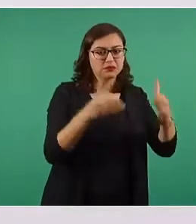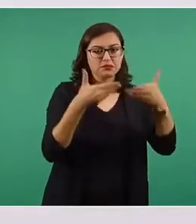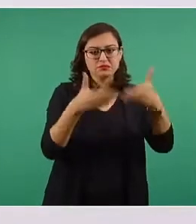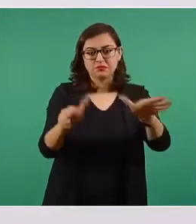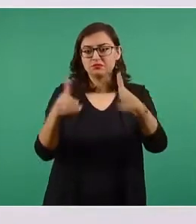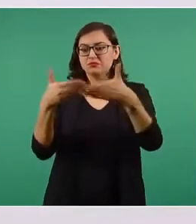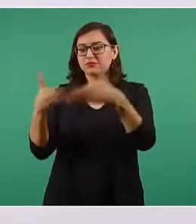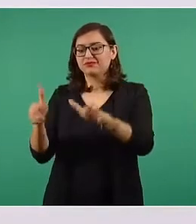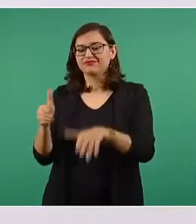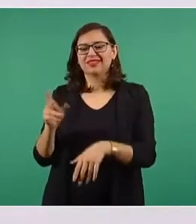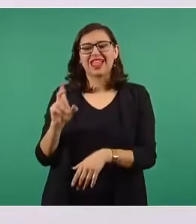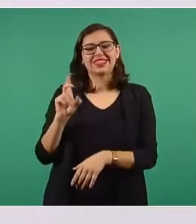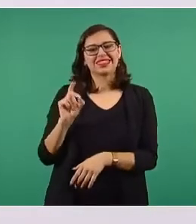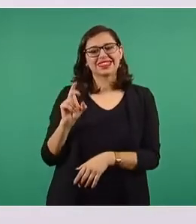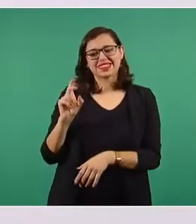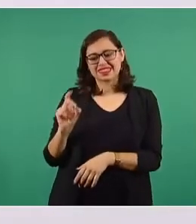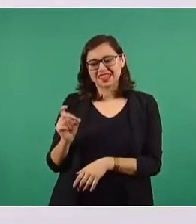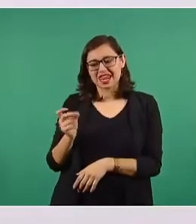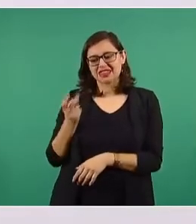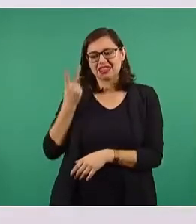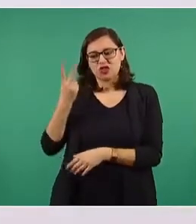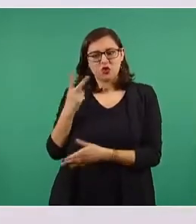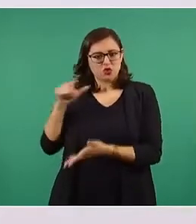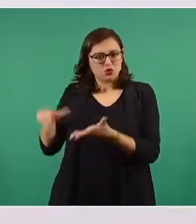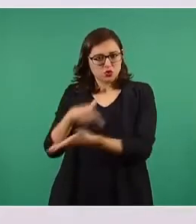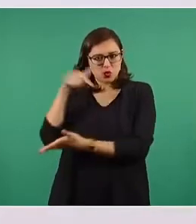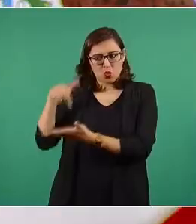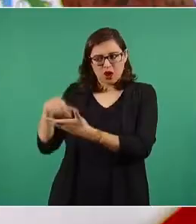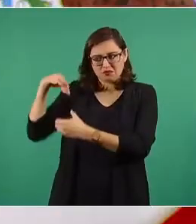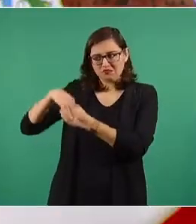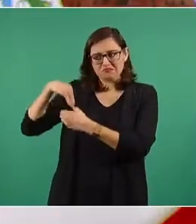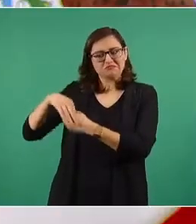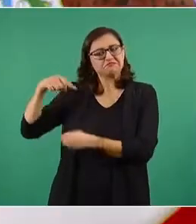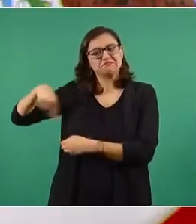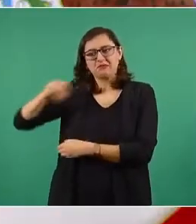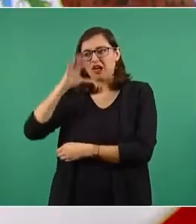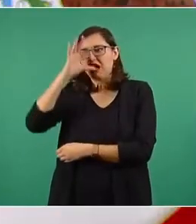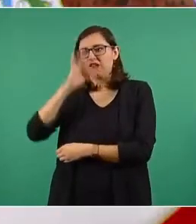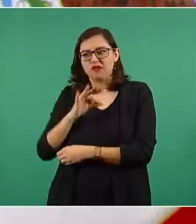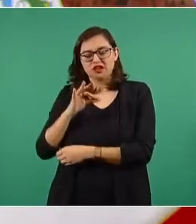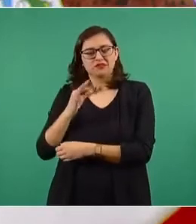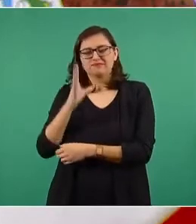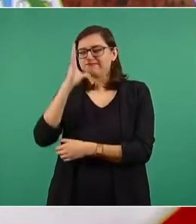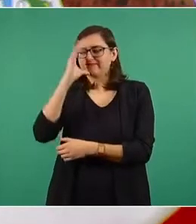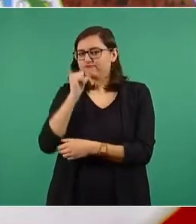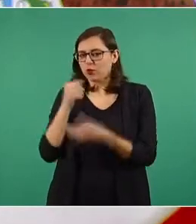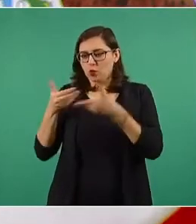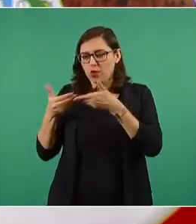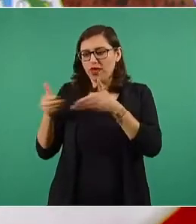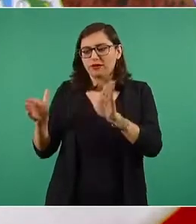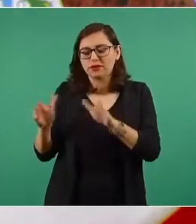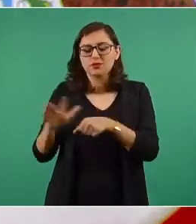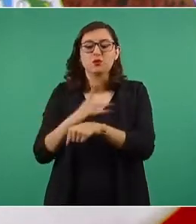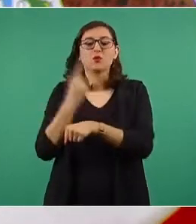casillas no fueron instaladas por el ambiente de violencia en algunos